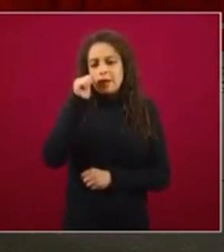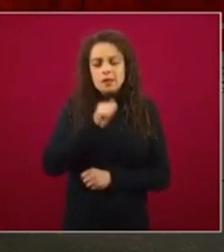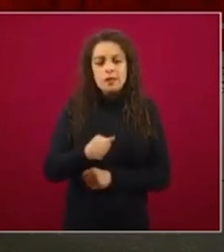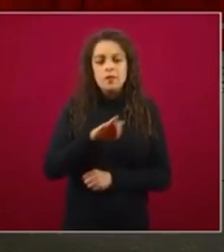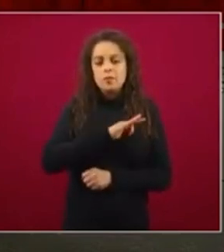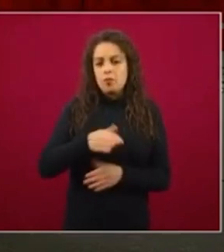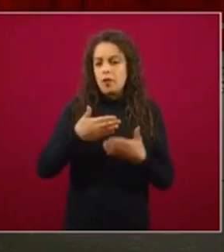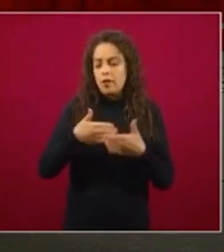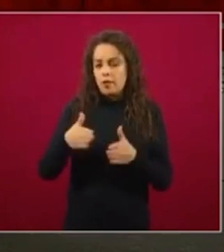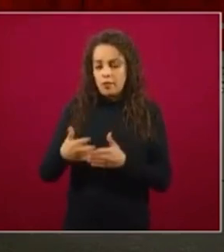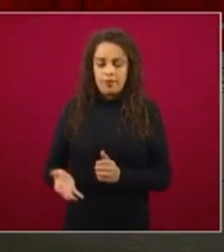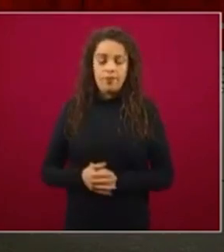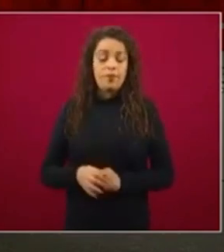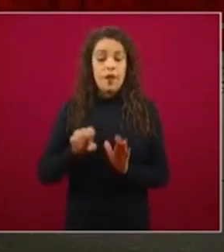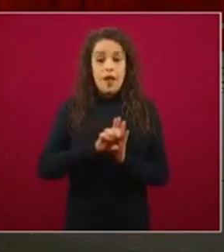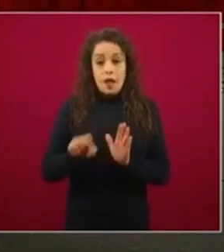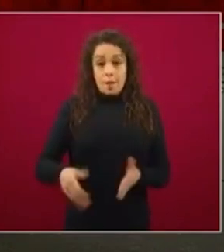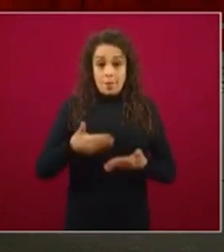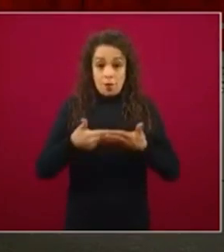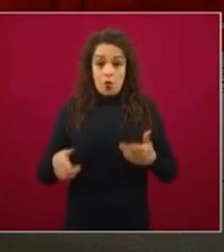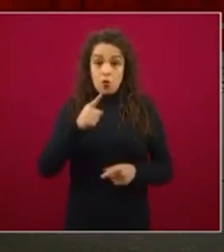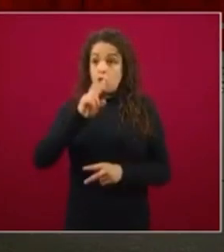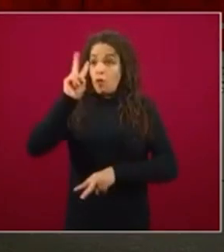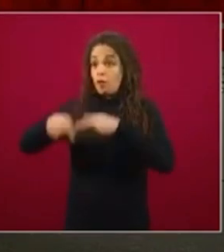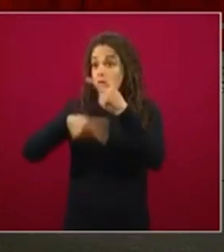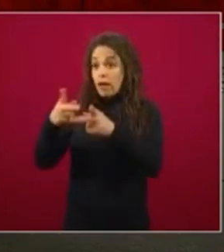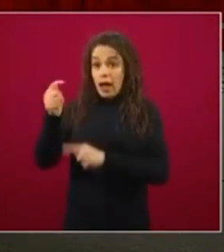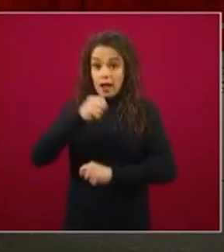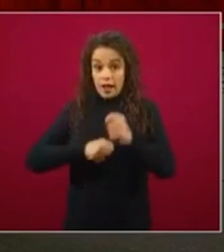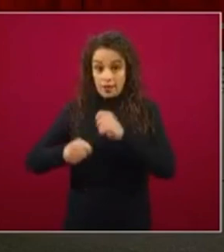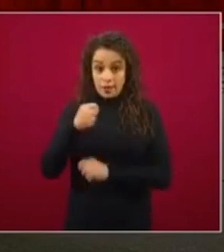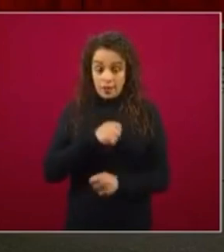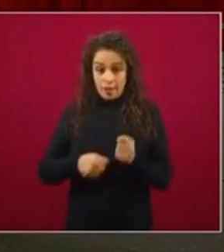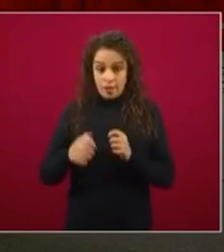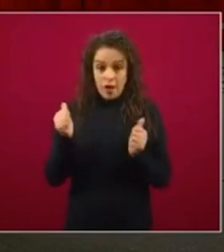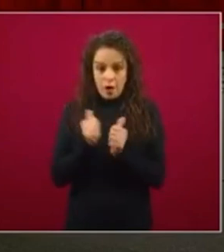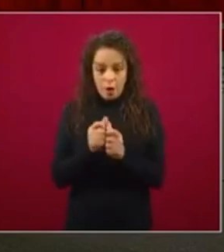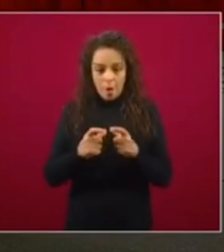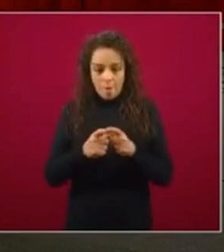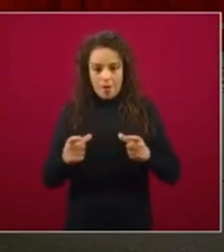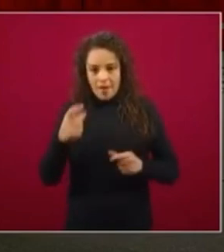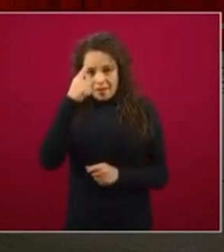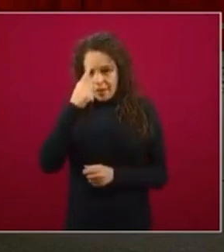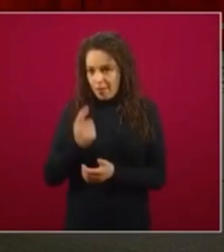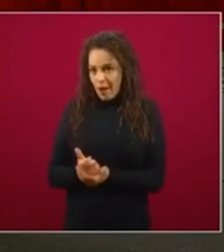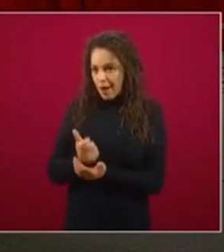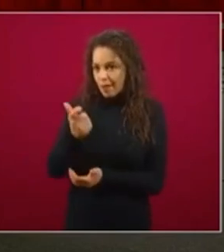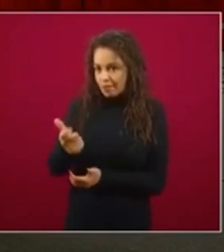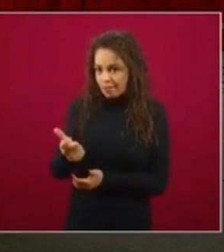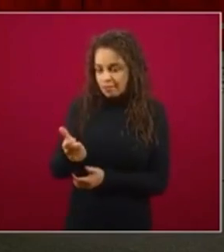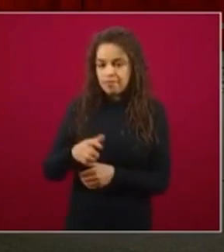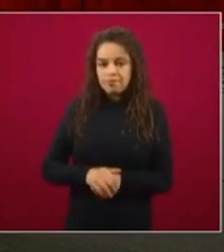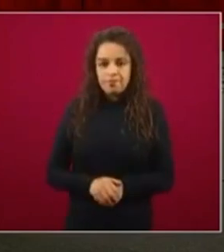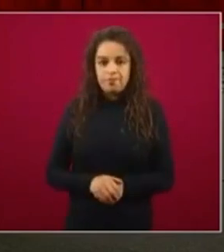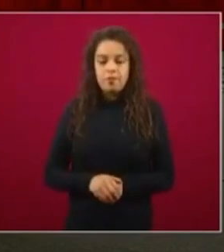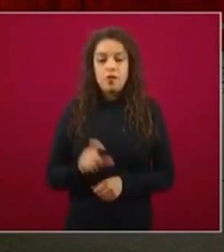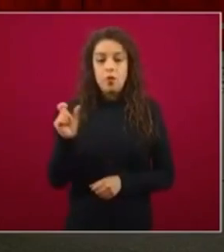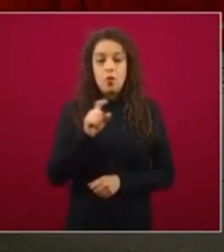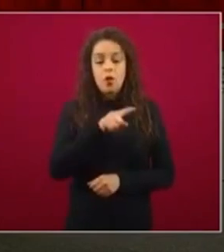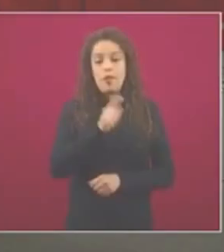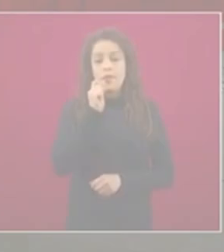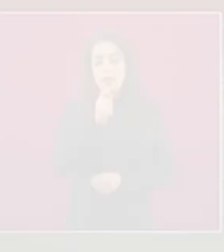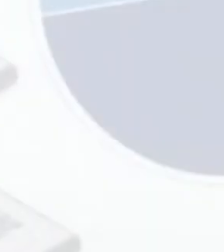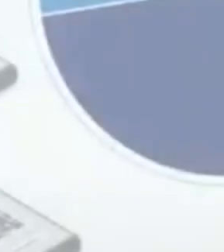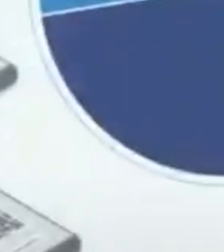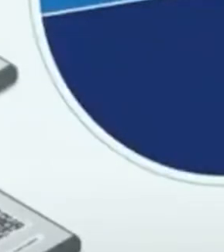con un billete cuando va a la tiendita, en oposición a lo que pasa con un pago electrónico, pues hay unos ciertos